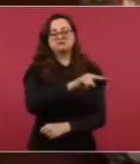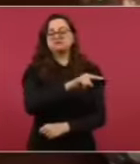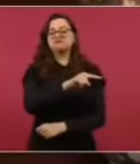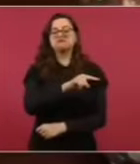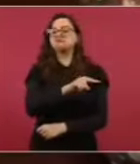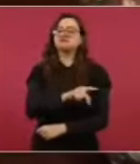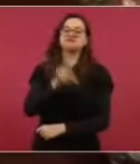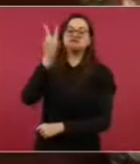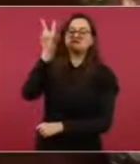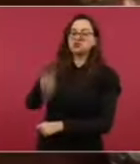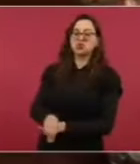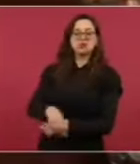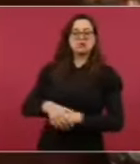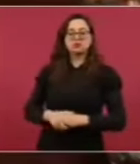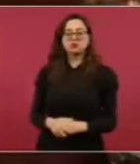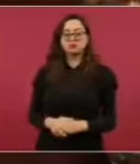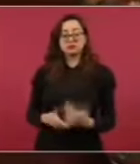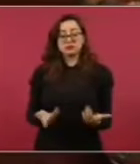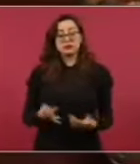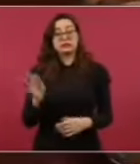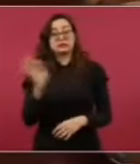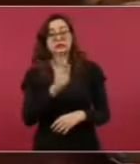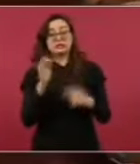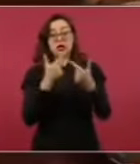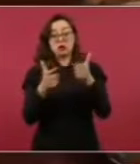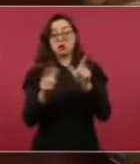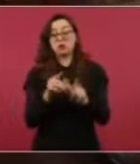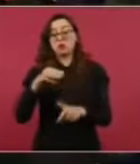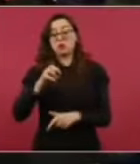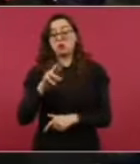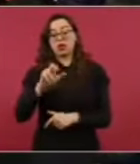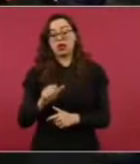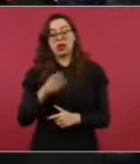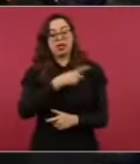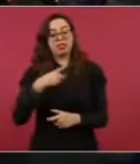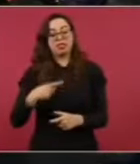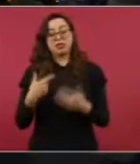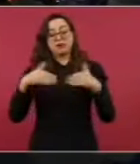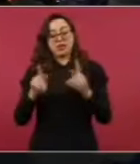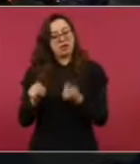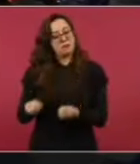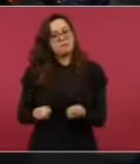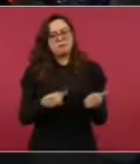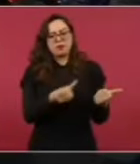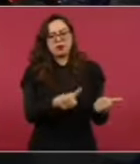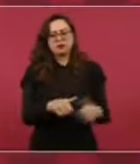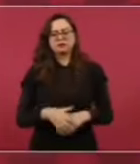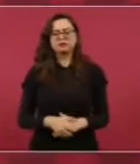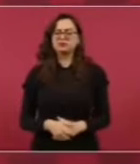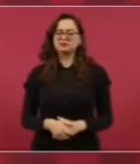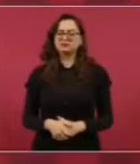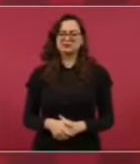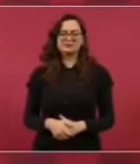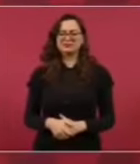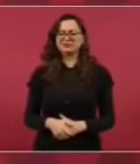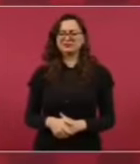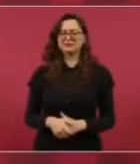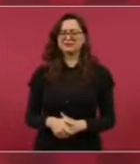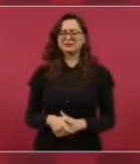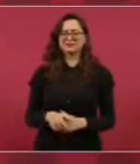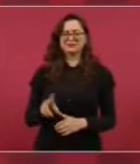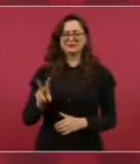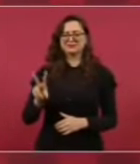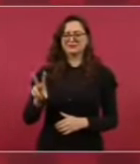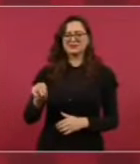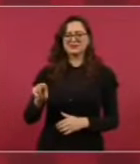¿Esto merece su salida del partido de Morena? No, nada de